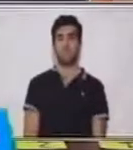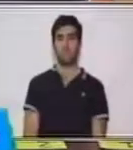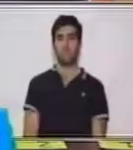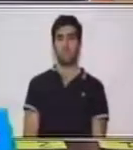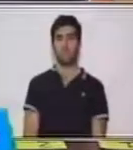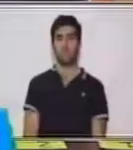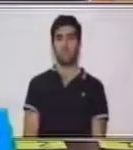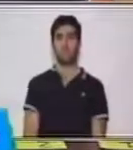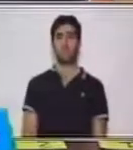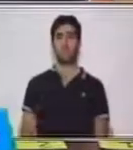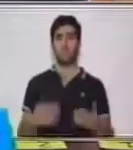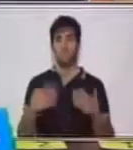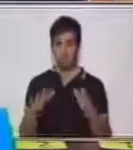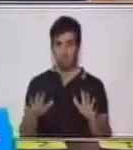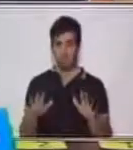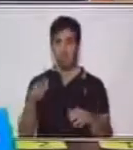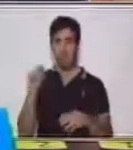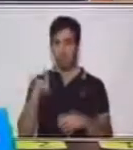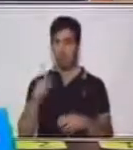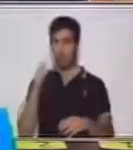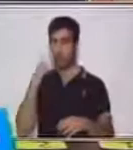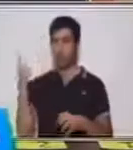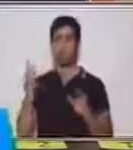Vamos ahora con el diecinueve.